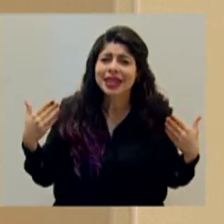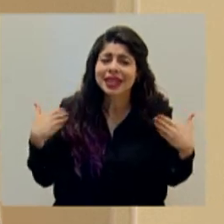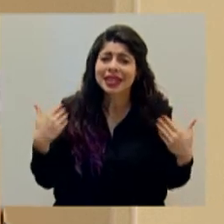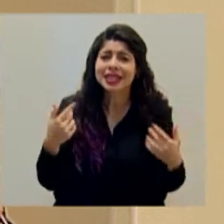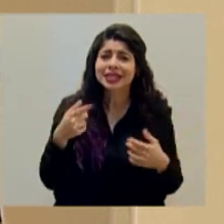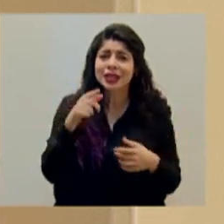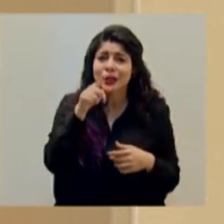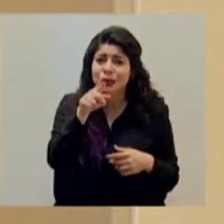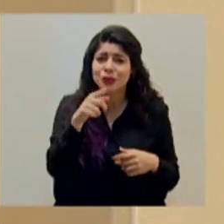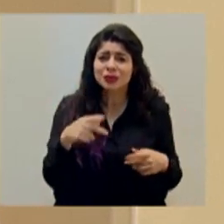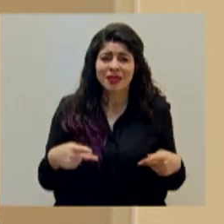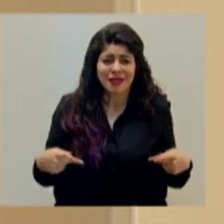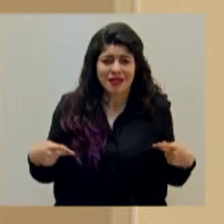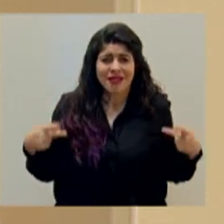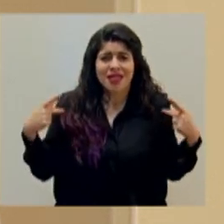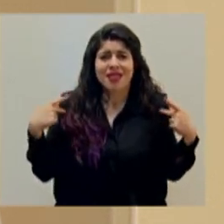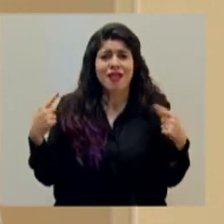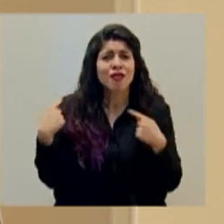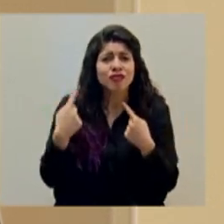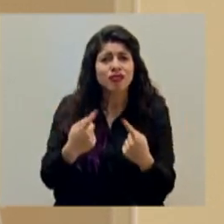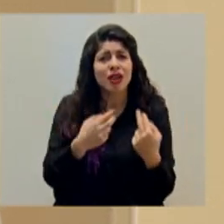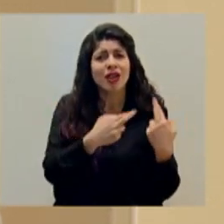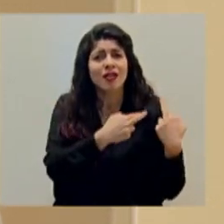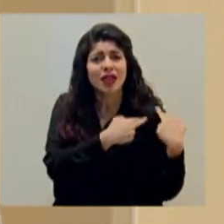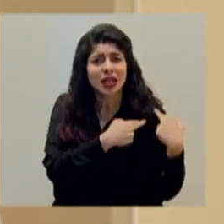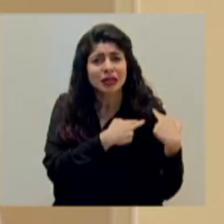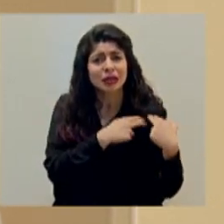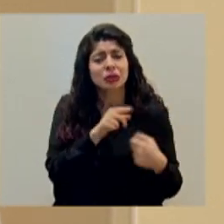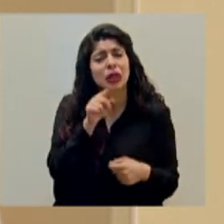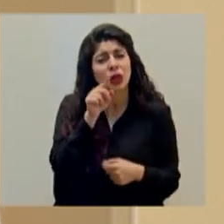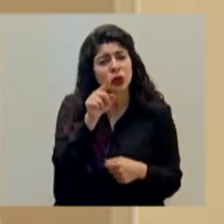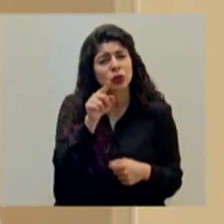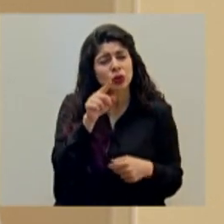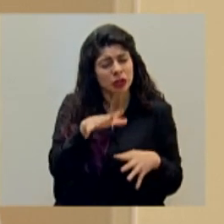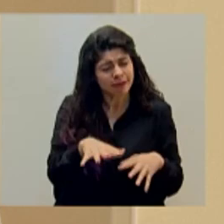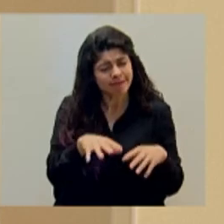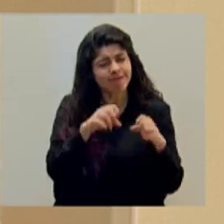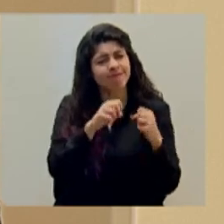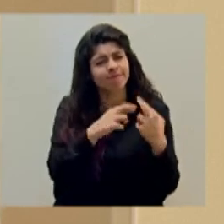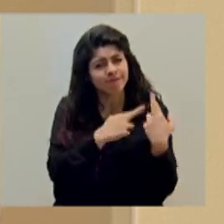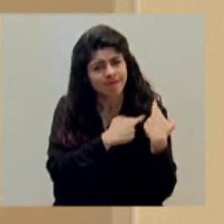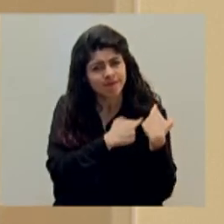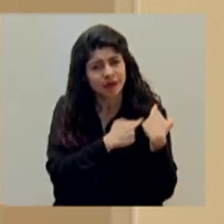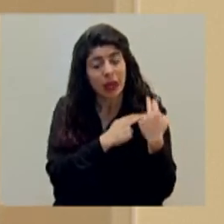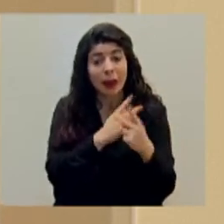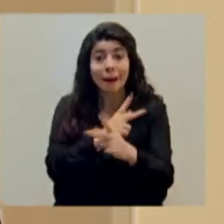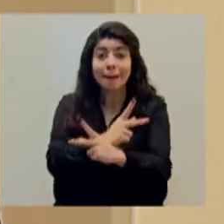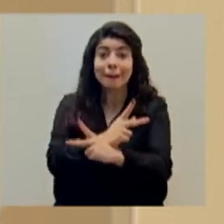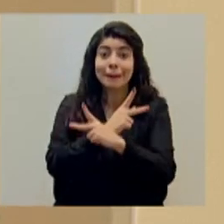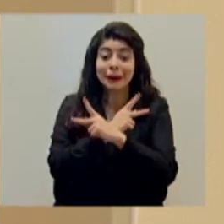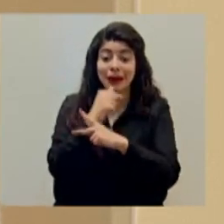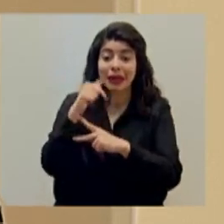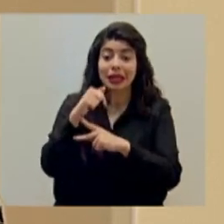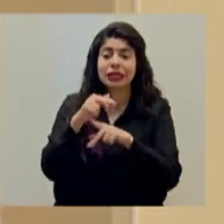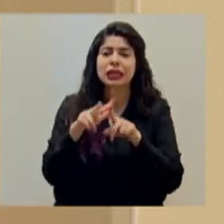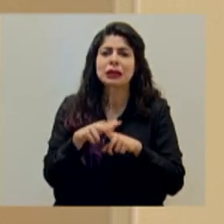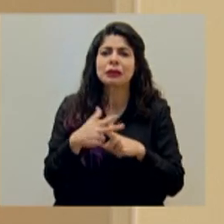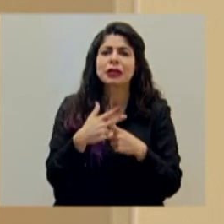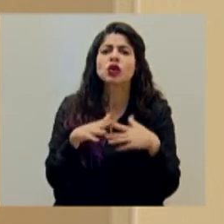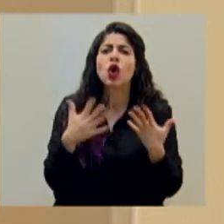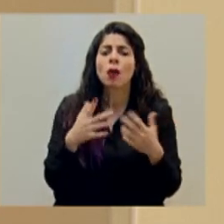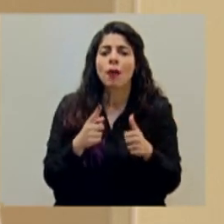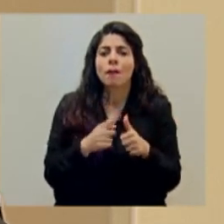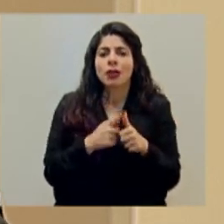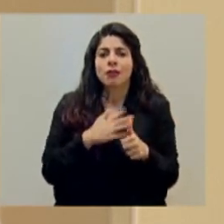muy responsablemente, que tomemos esa responsabilidad, que la prevención la iniciemos en